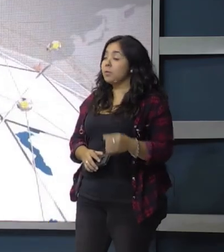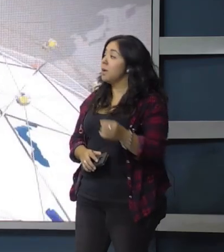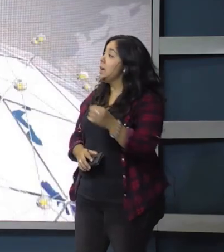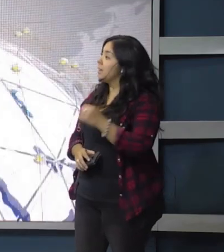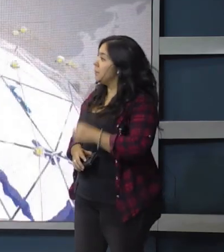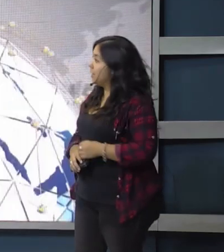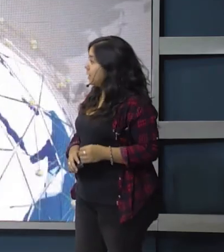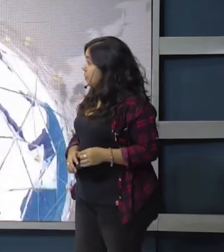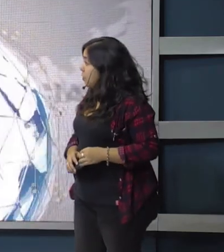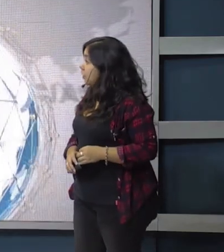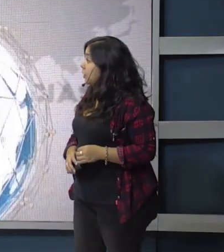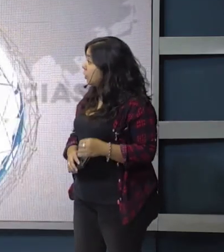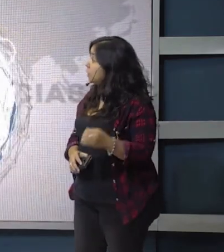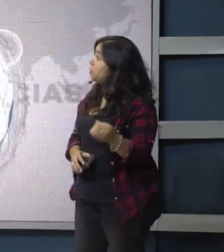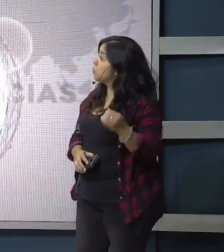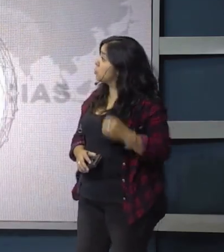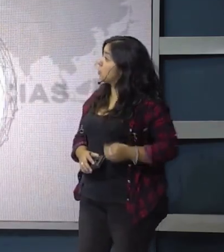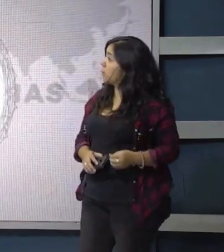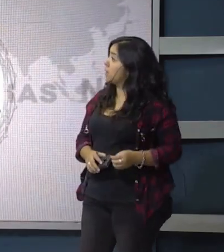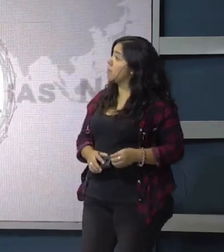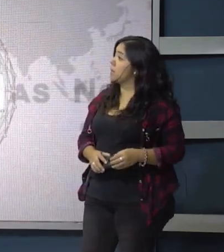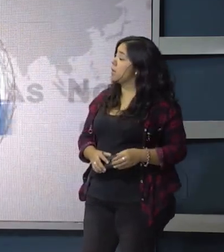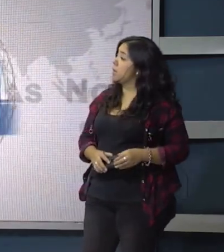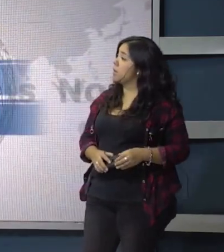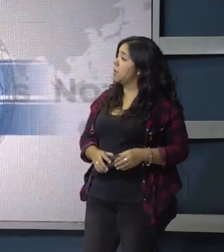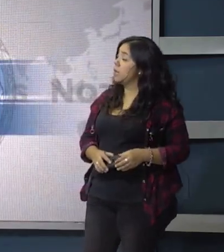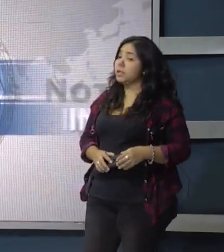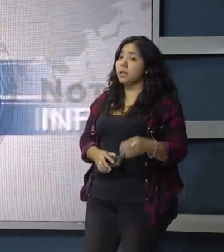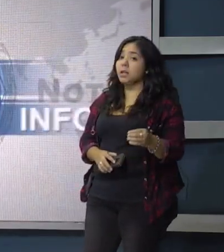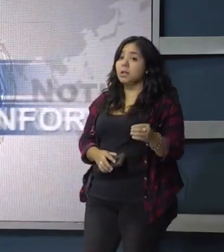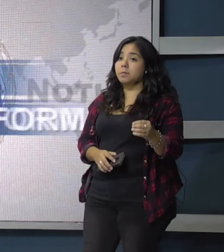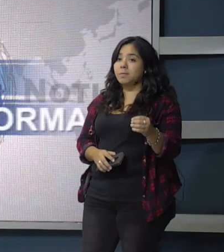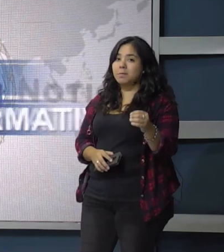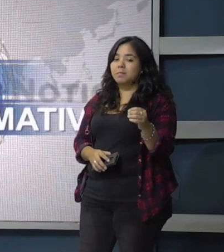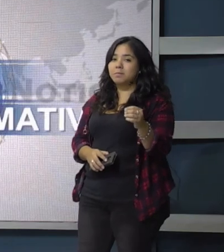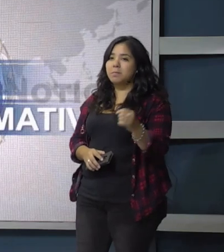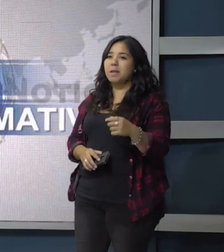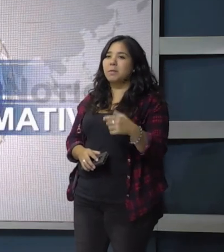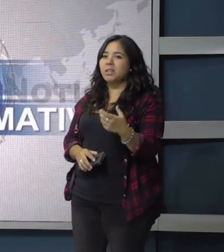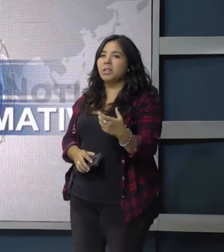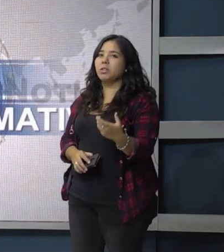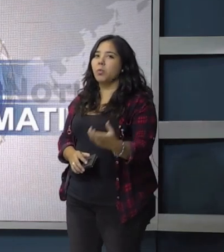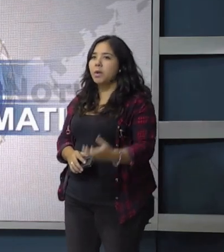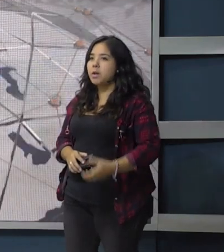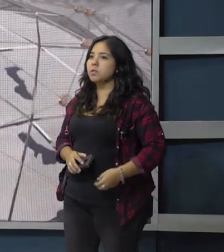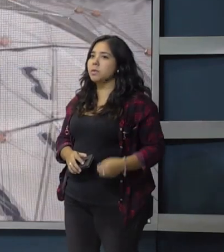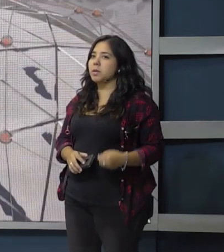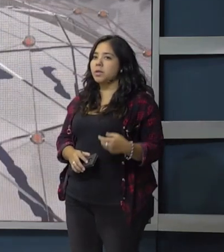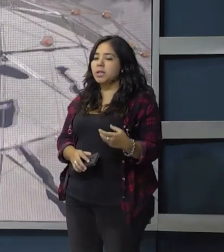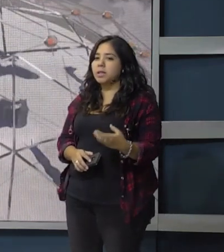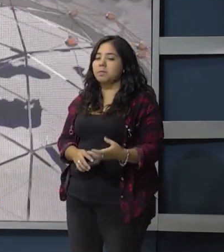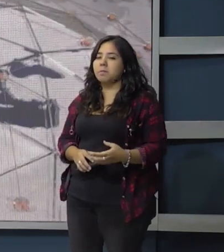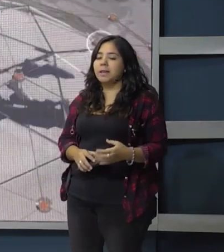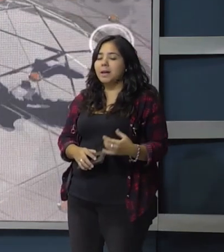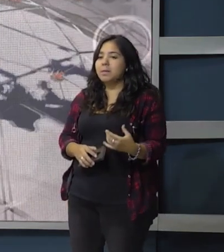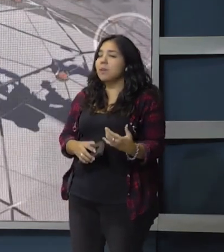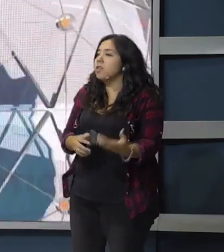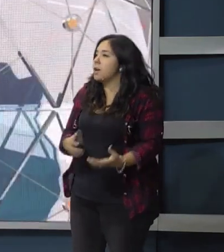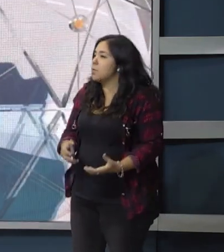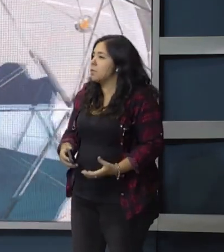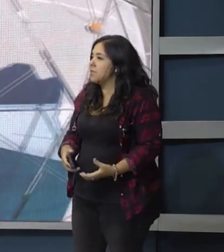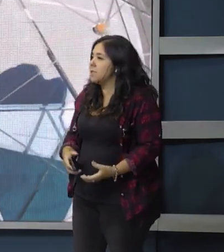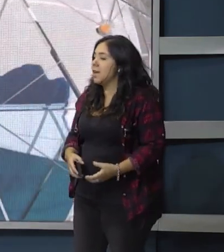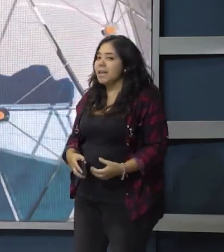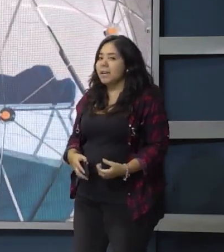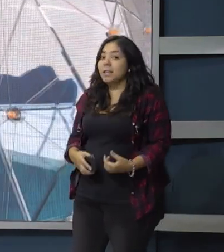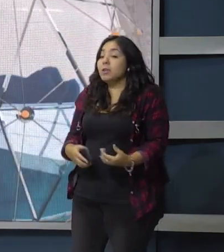turismo de esta forma. También el deporte, que tiene mucho que ver para poder tener estos vuelos, para poder dejar mejor